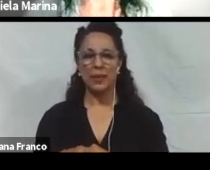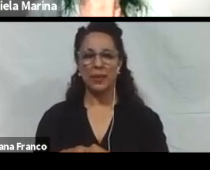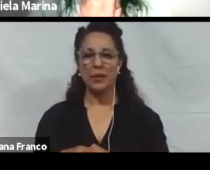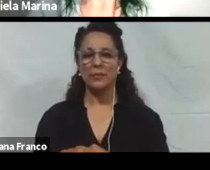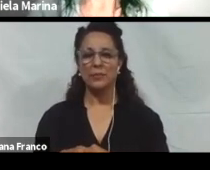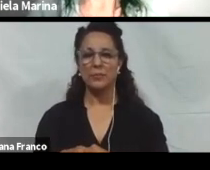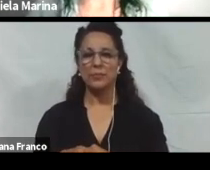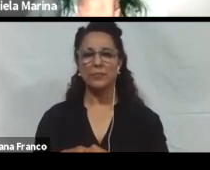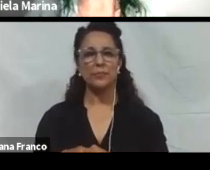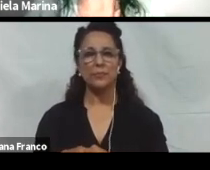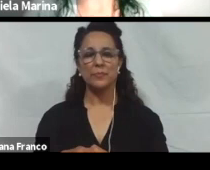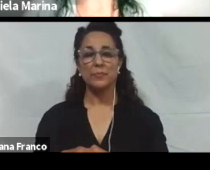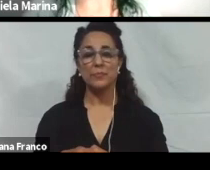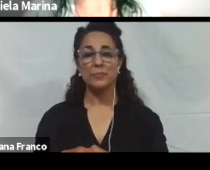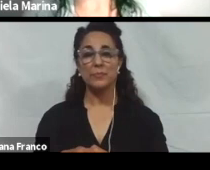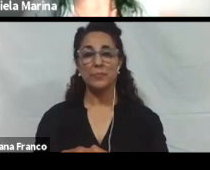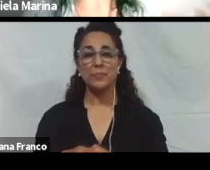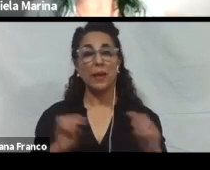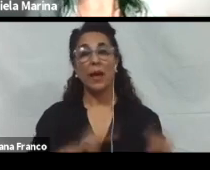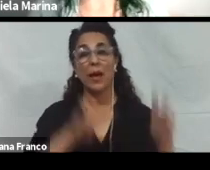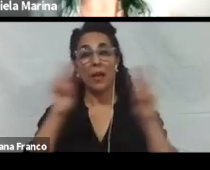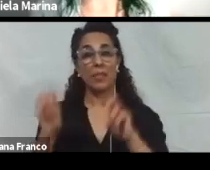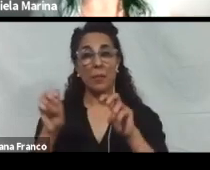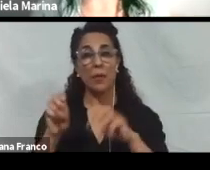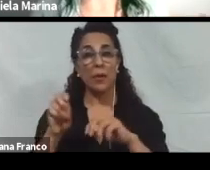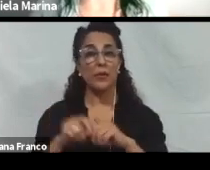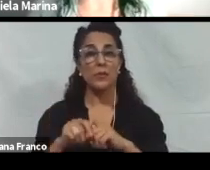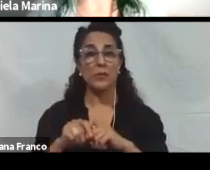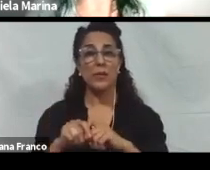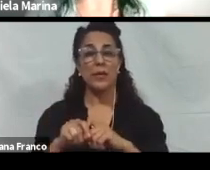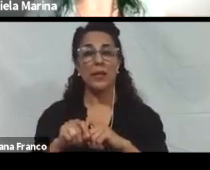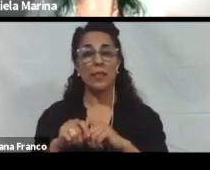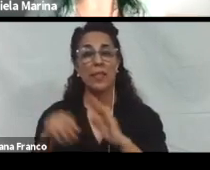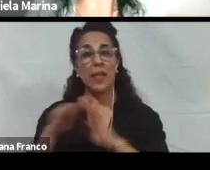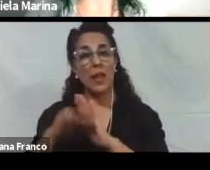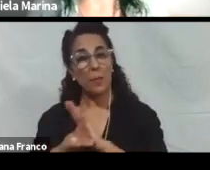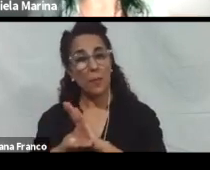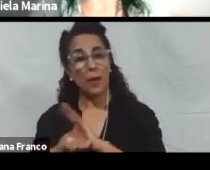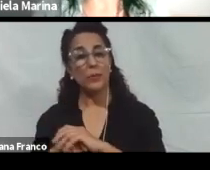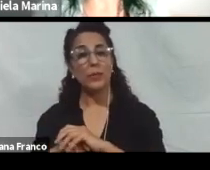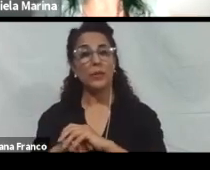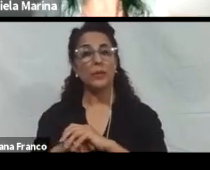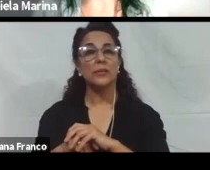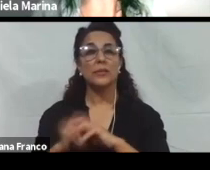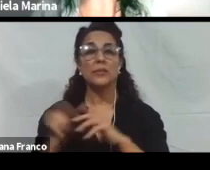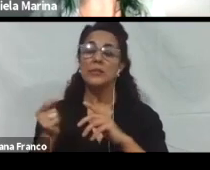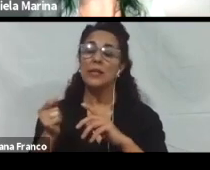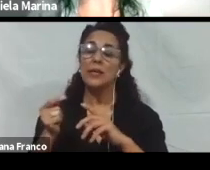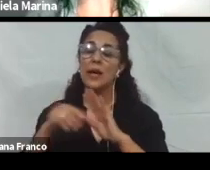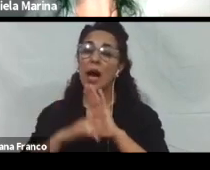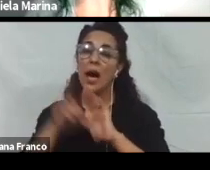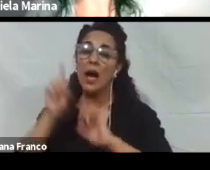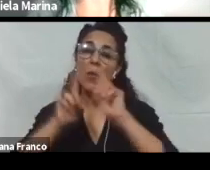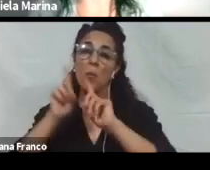Bueno, además de las pautas WICCAP que vimos la clase pasada, se acuerdan, vamos a nombrar algunas otras